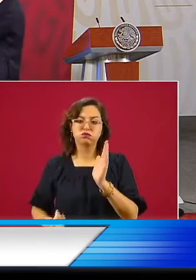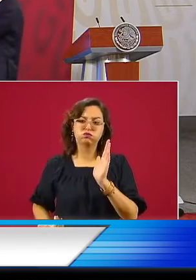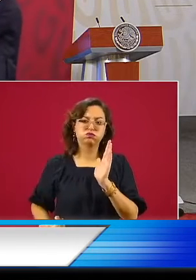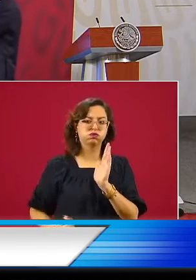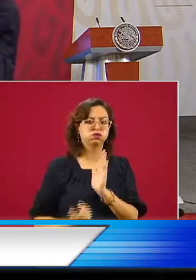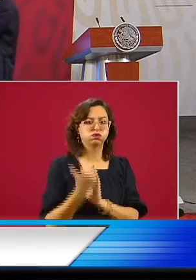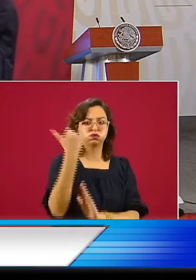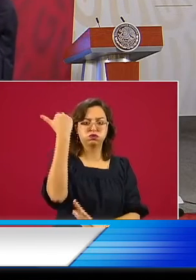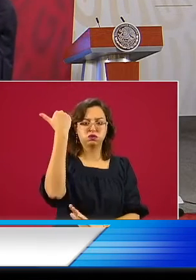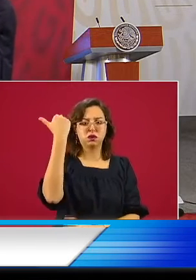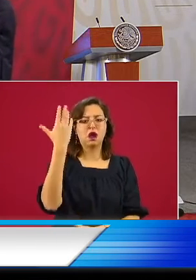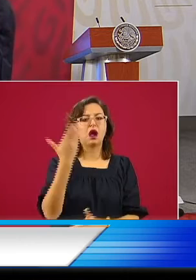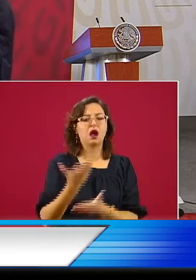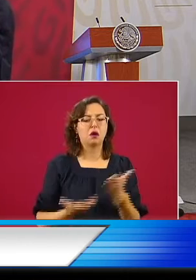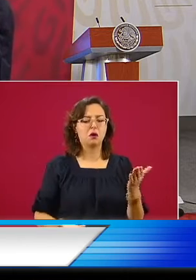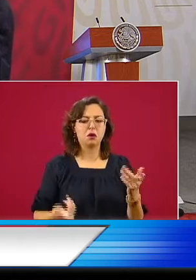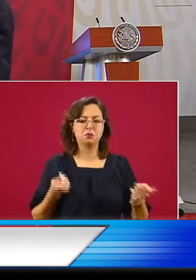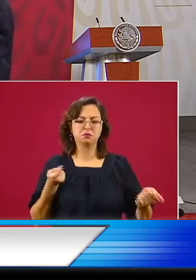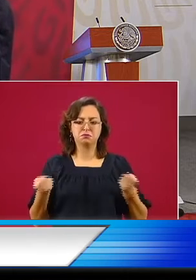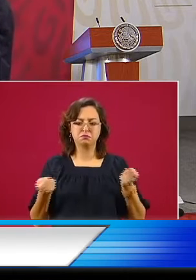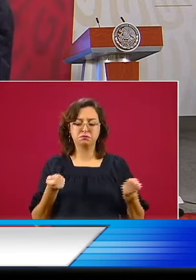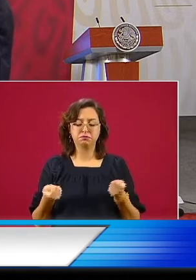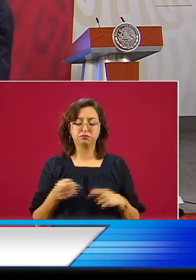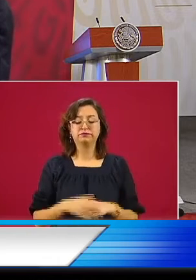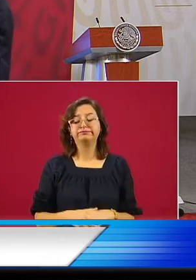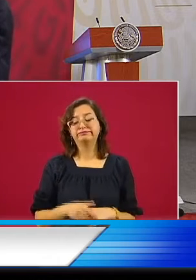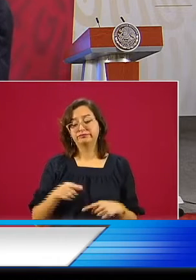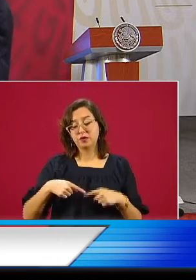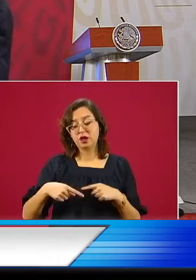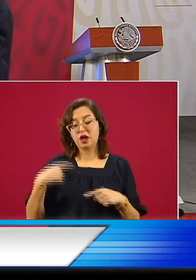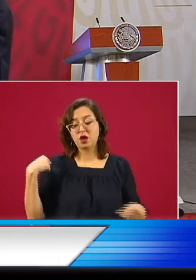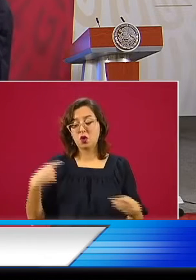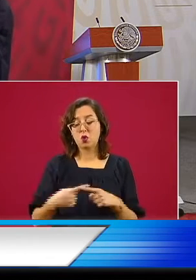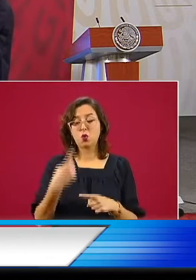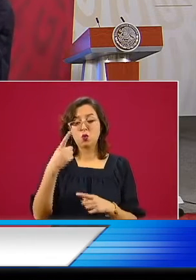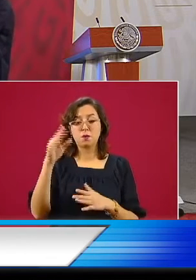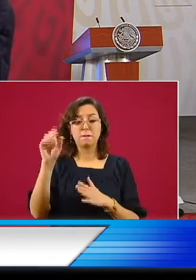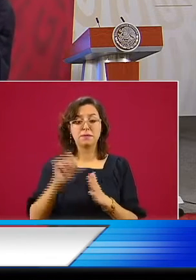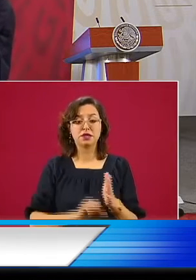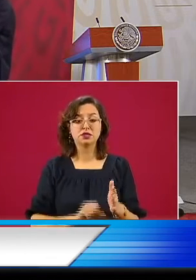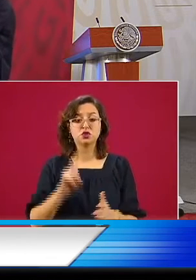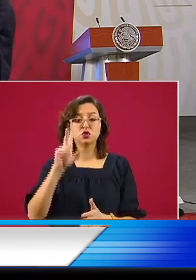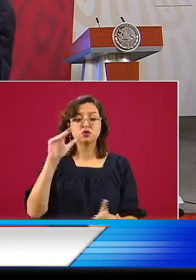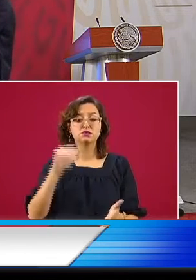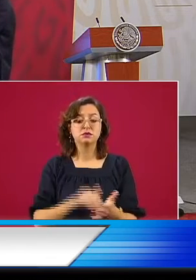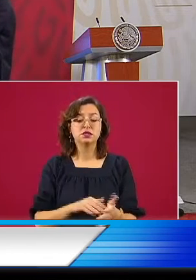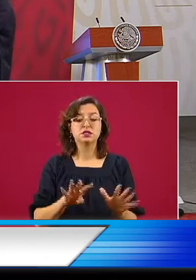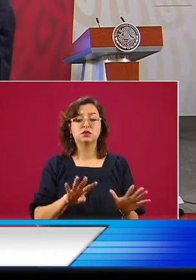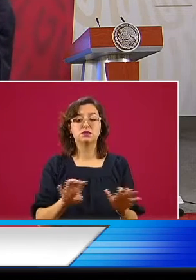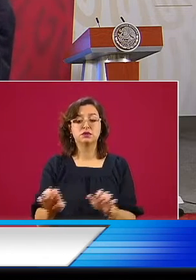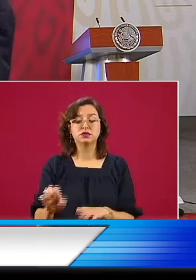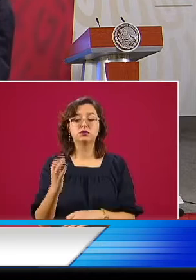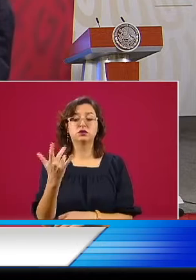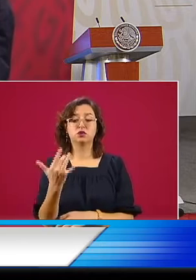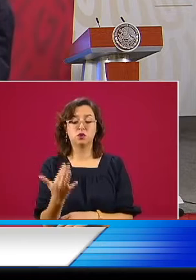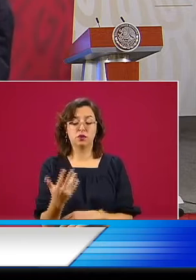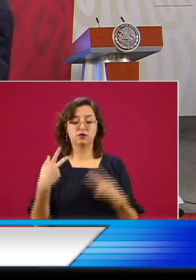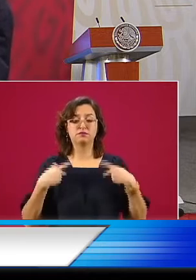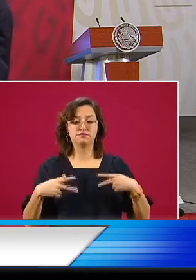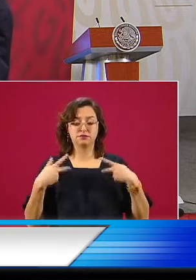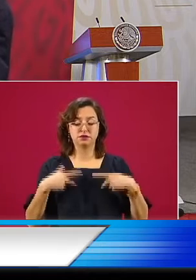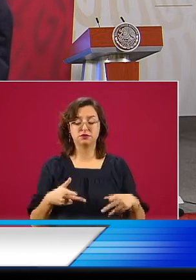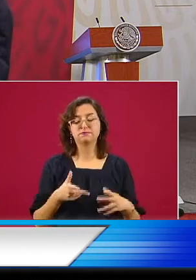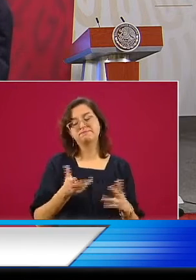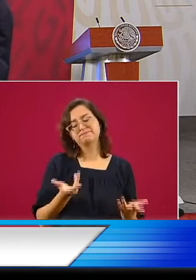revertido. Hasta el momento se continúa con la línea de contención y el Estado que se encuentra como el más inseguro continúa siendo Guanajuato.